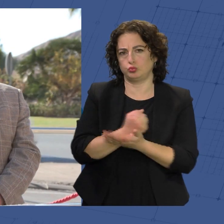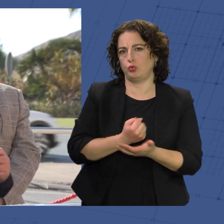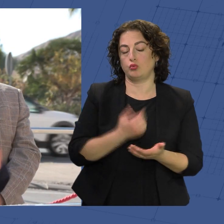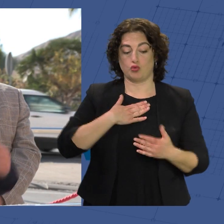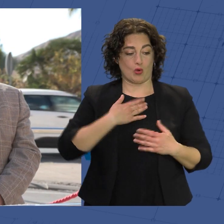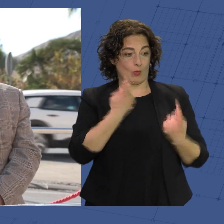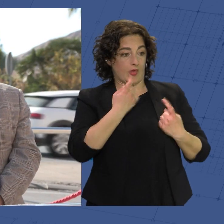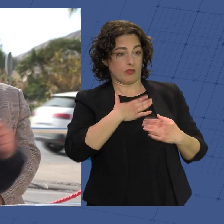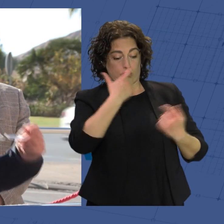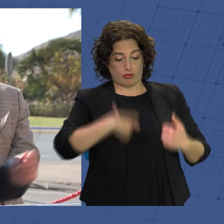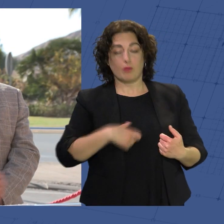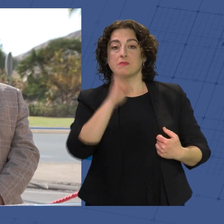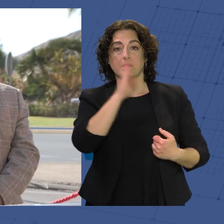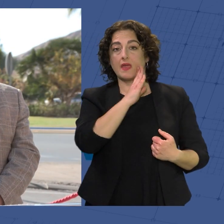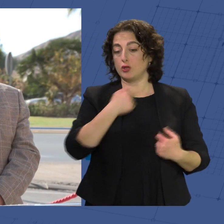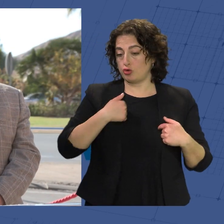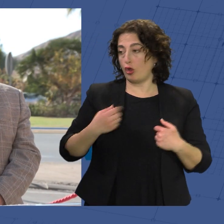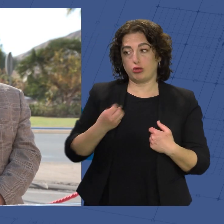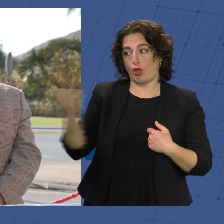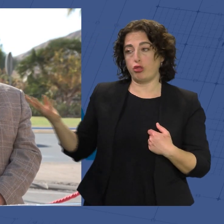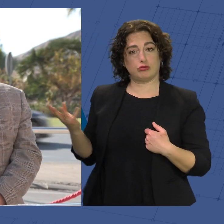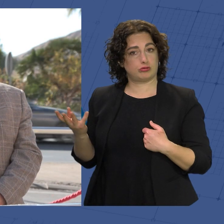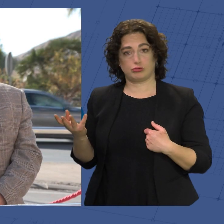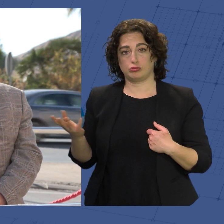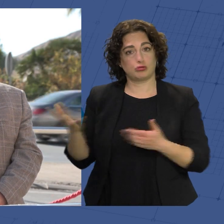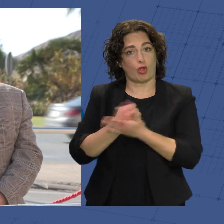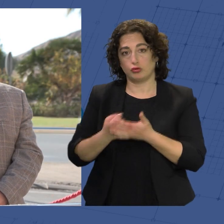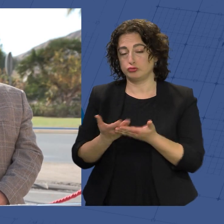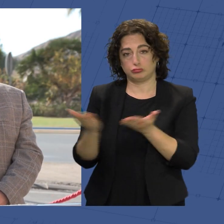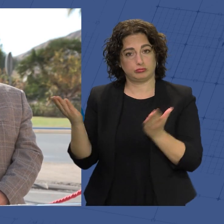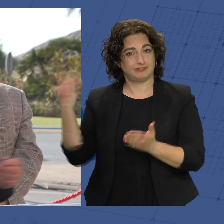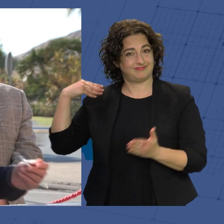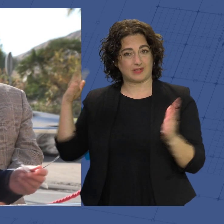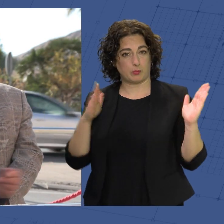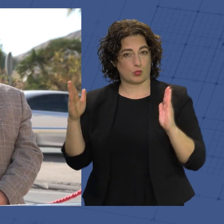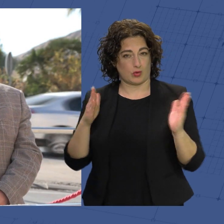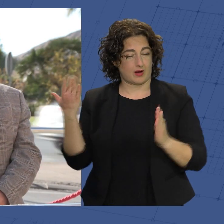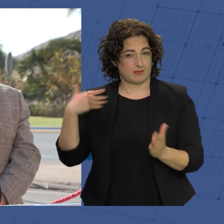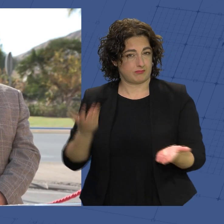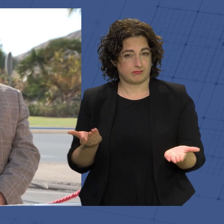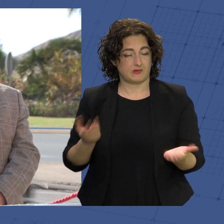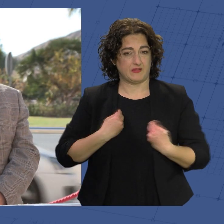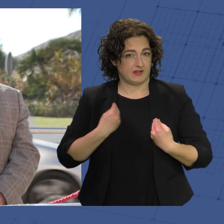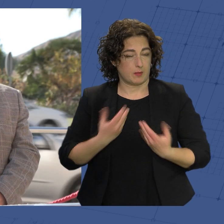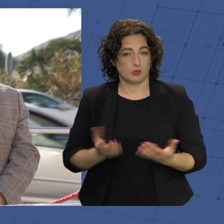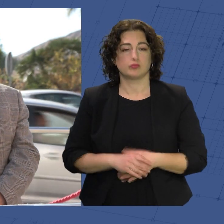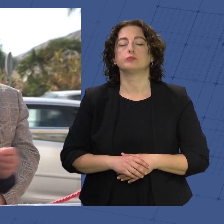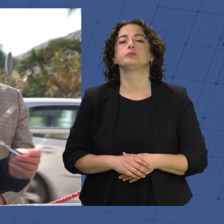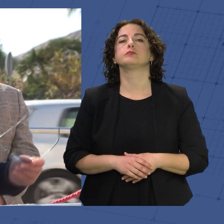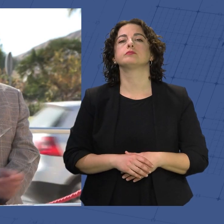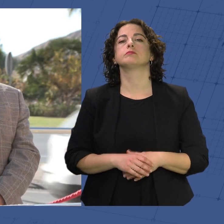madre, igual que yo, igual que todos los que en ese momento vivimos, la